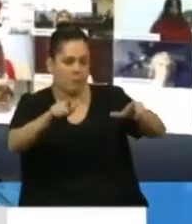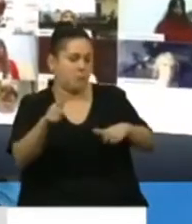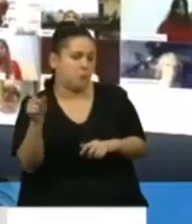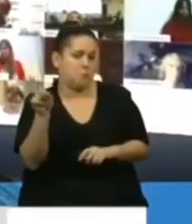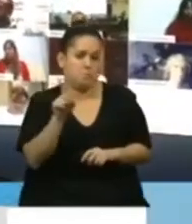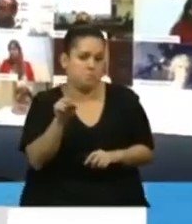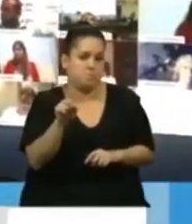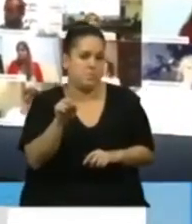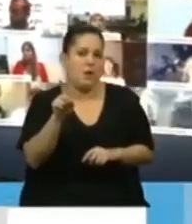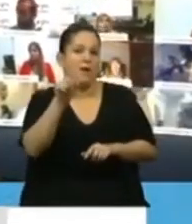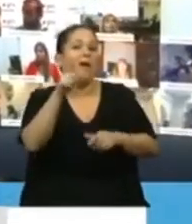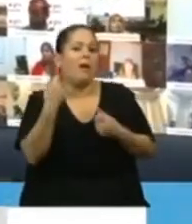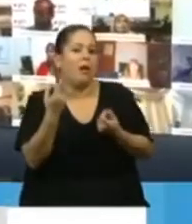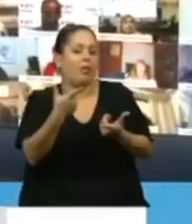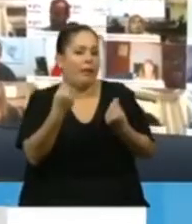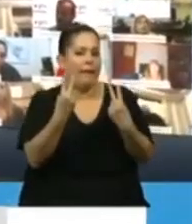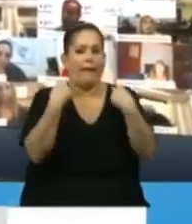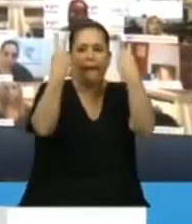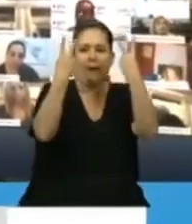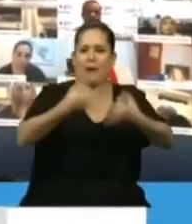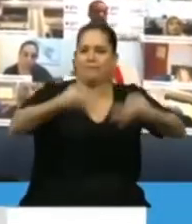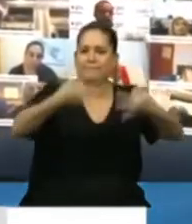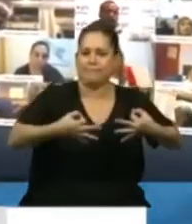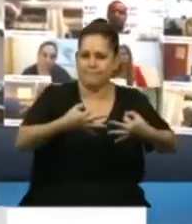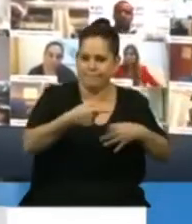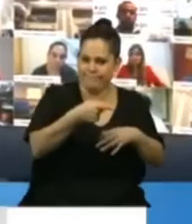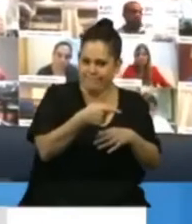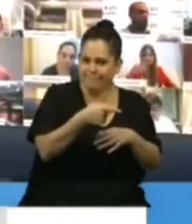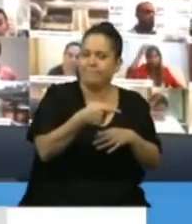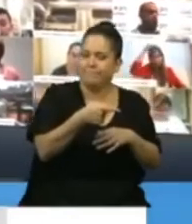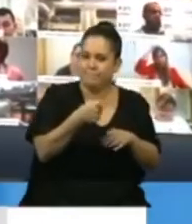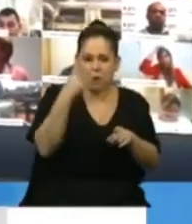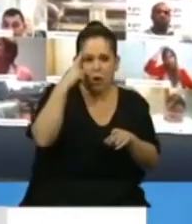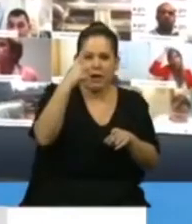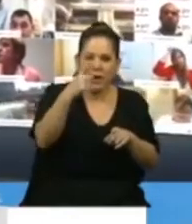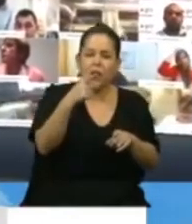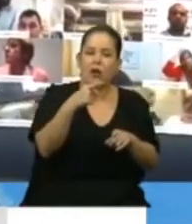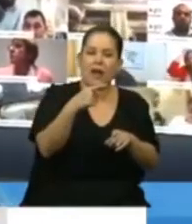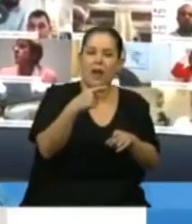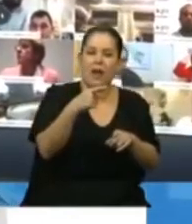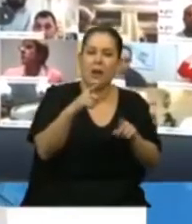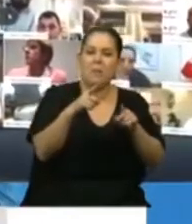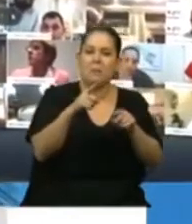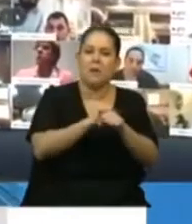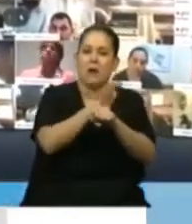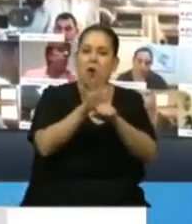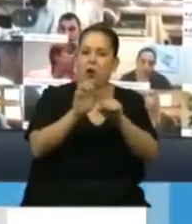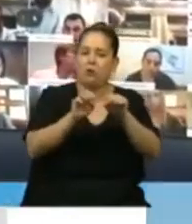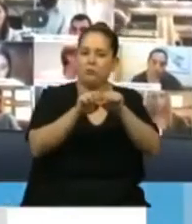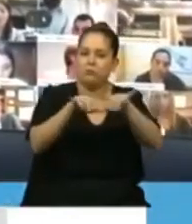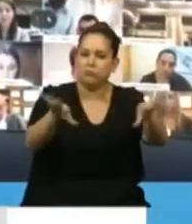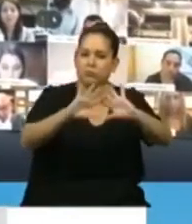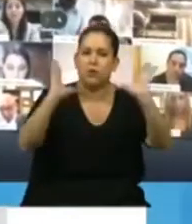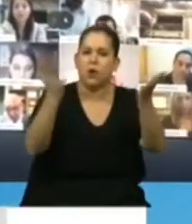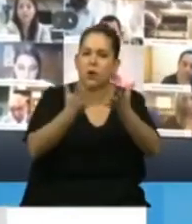solo revela quiénes son verdaderamente. Y en este mismo sentido creo que la pandemia no cambia al Estado, sino